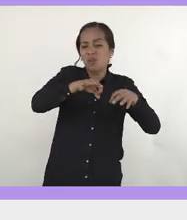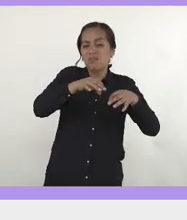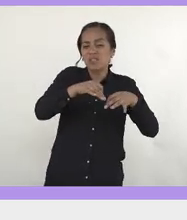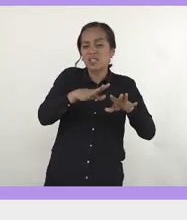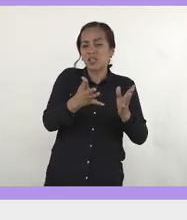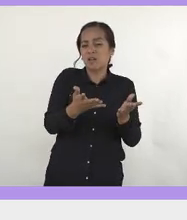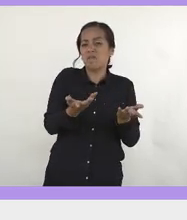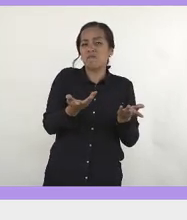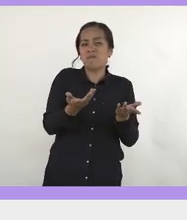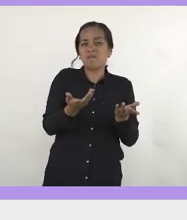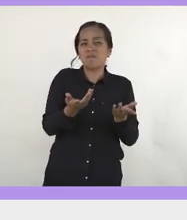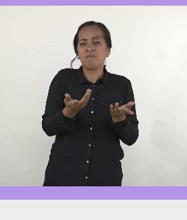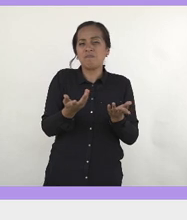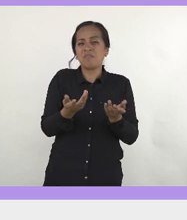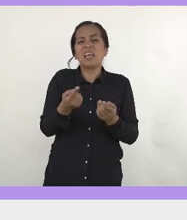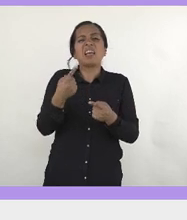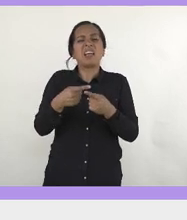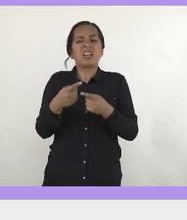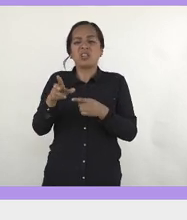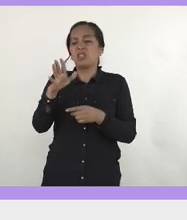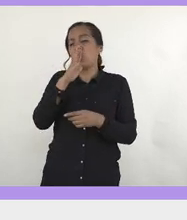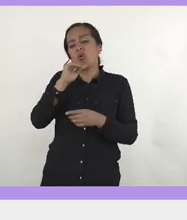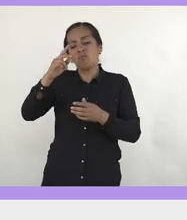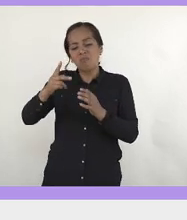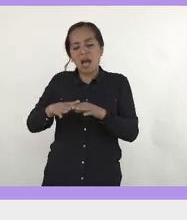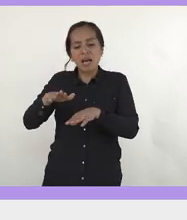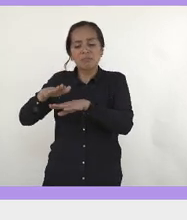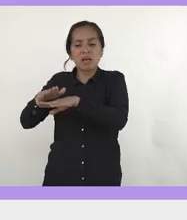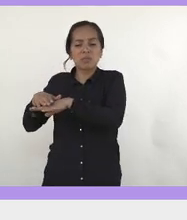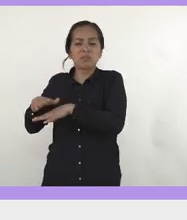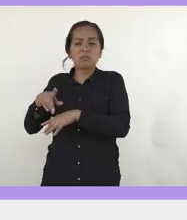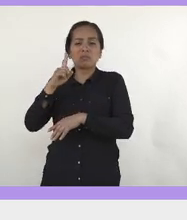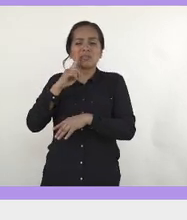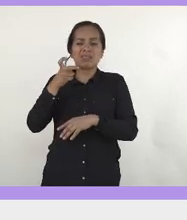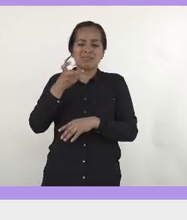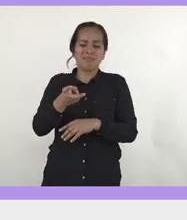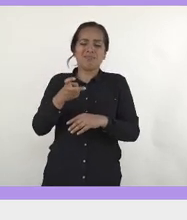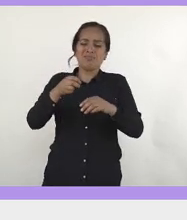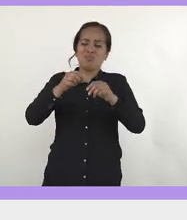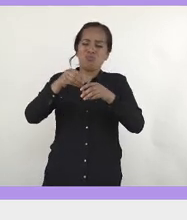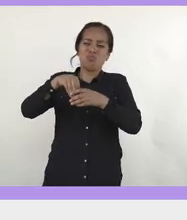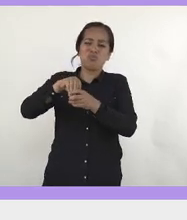señor venga a decir que no va a contratar a una mujer porque esta oficina está llena de hormonas,